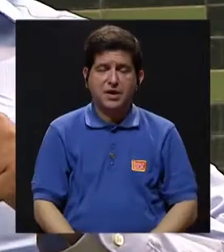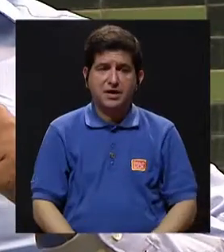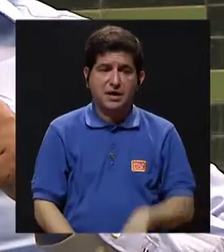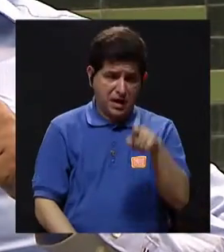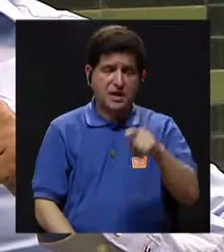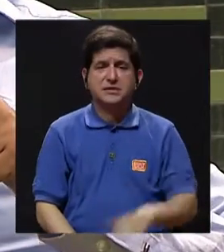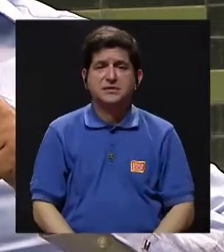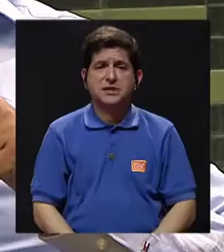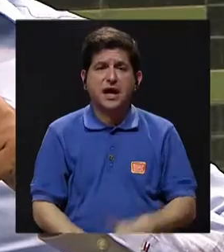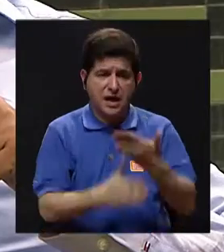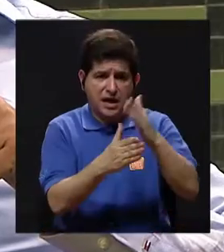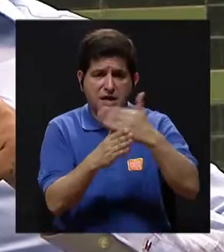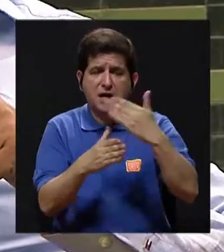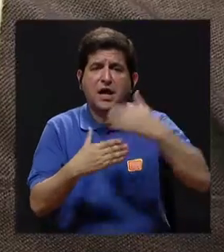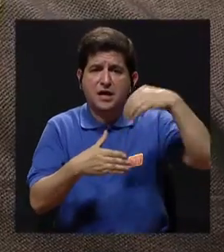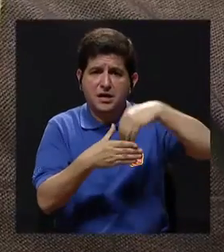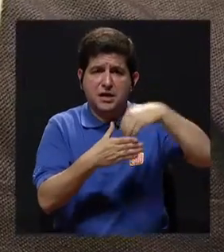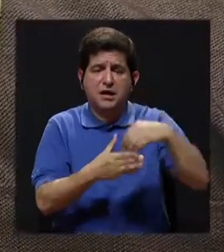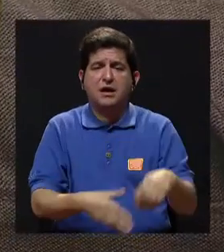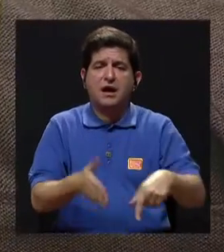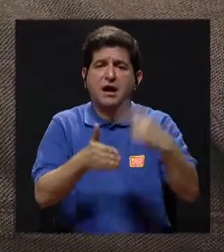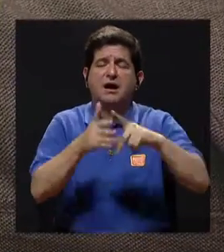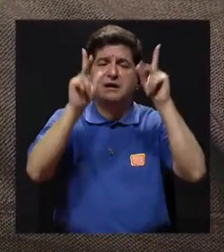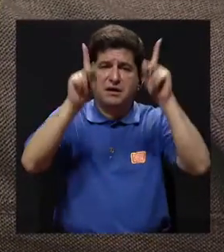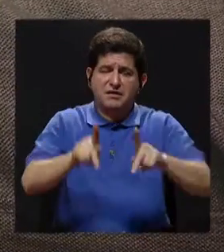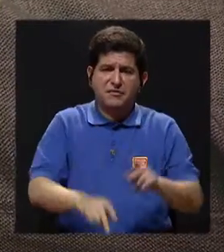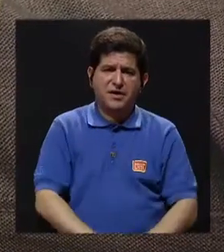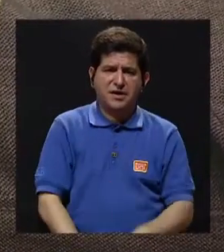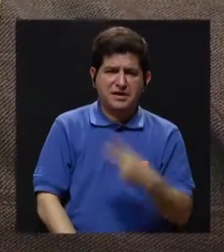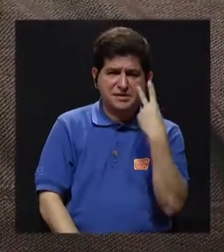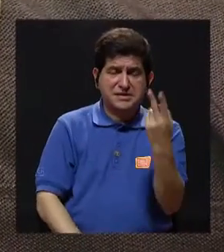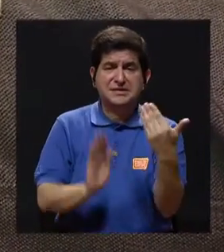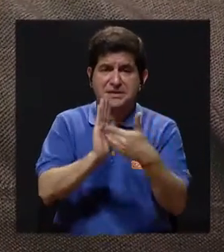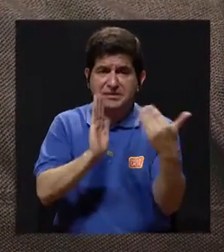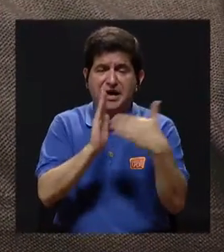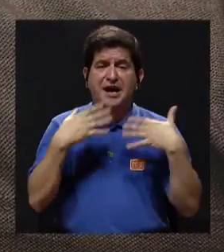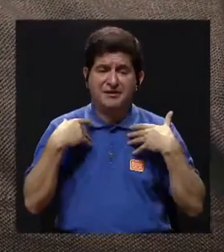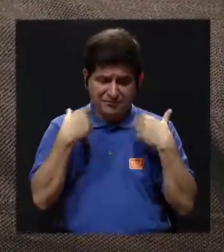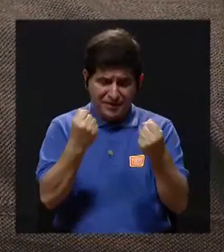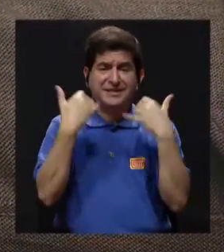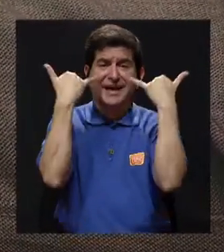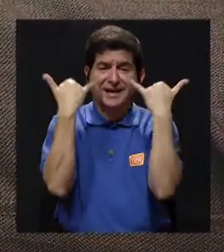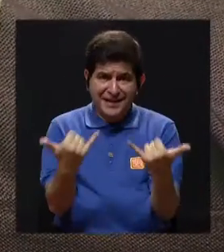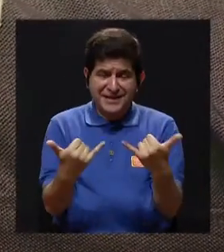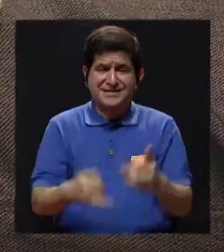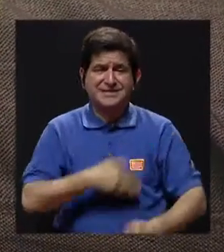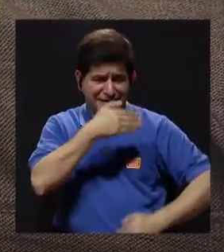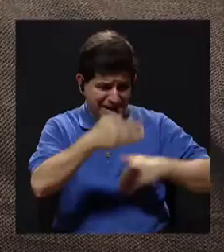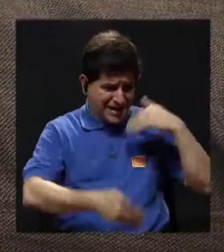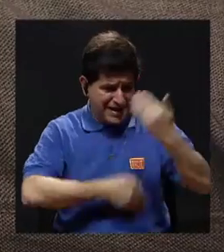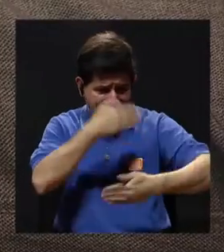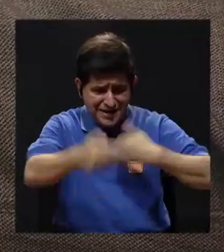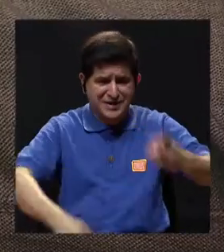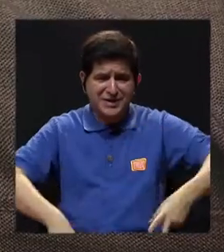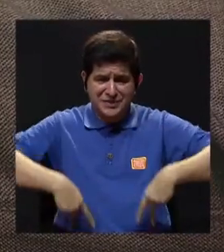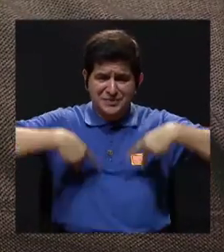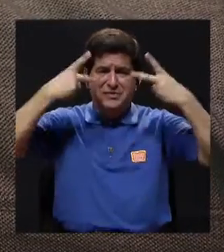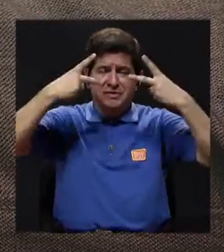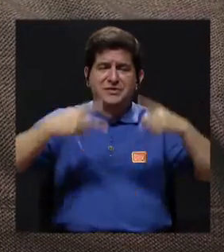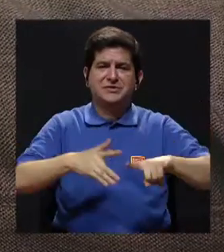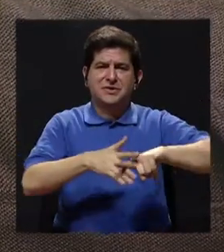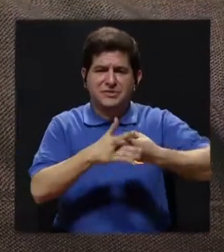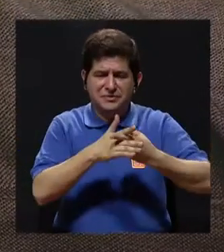ingreso y algunas de ellas en algunas ocasiones empiezan a ver hasta afectada su salud cuando ya en el caminar de la vida